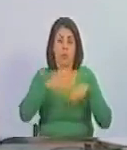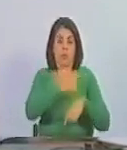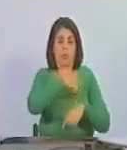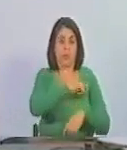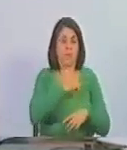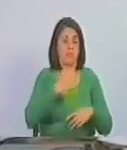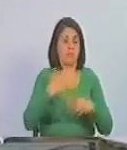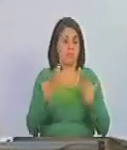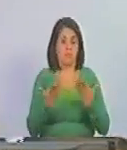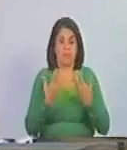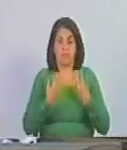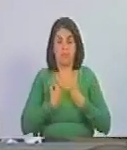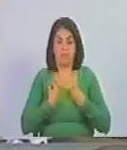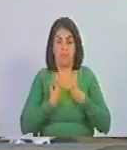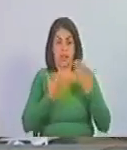de que